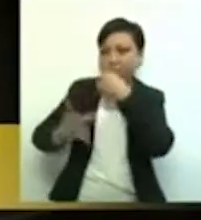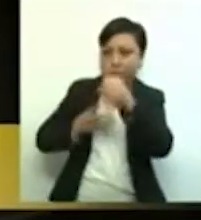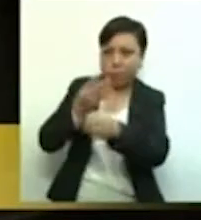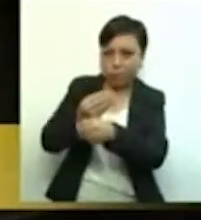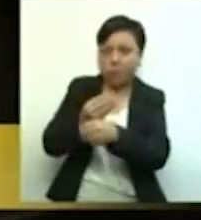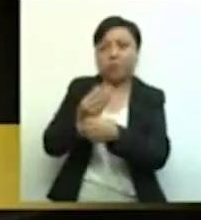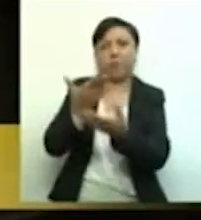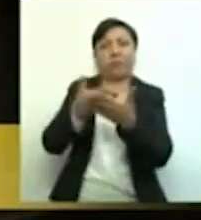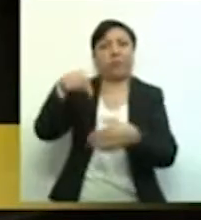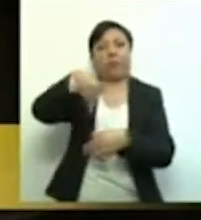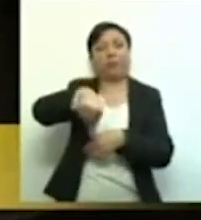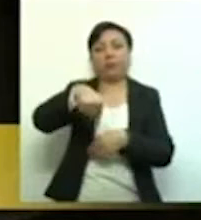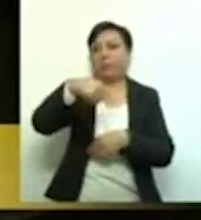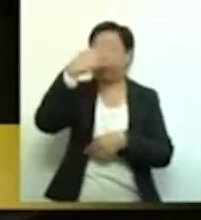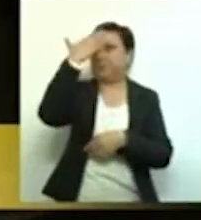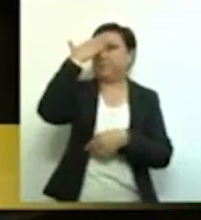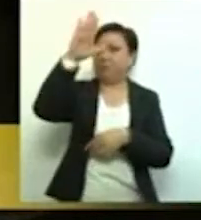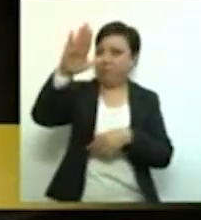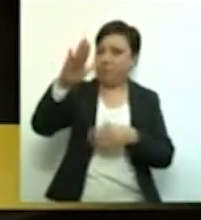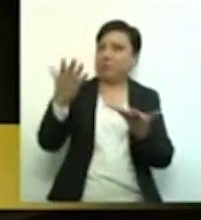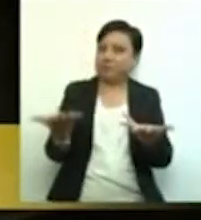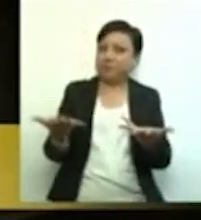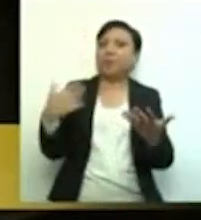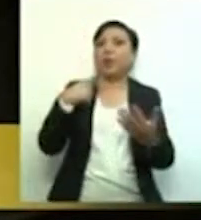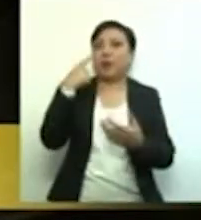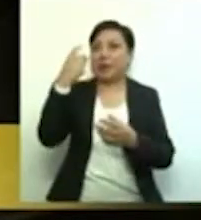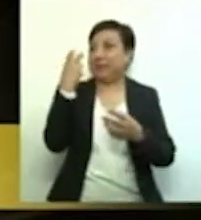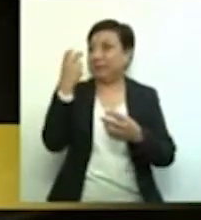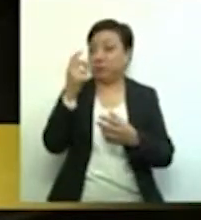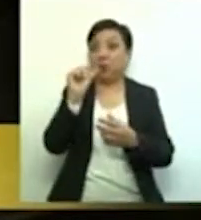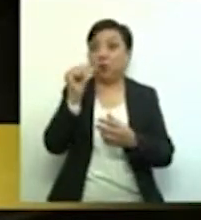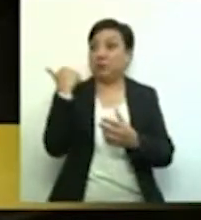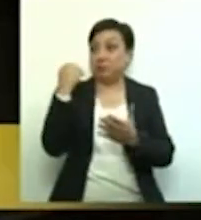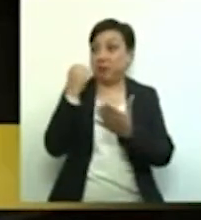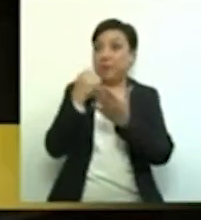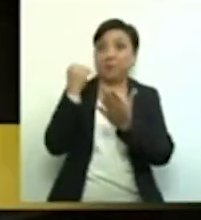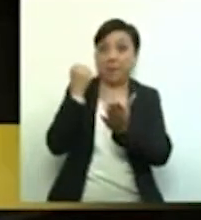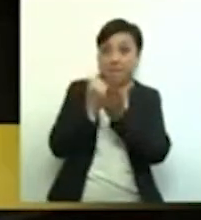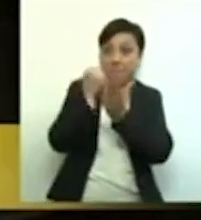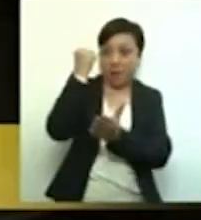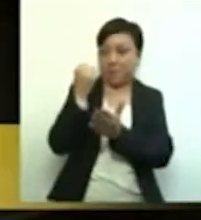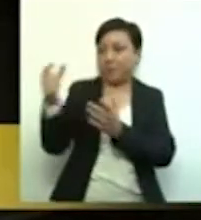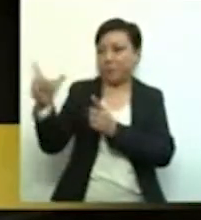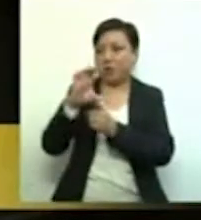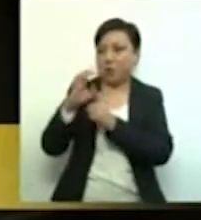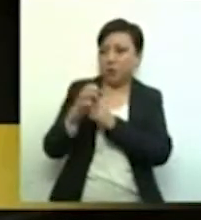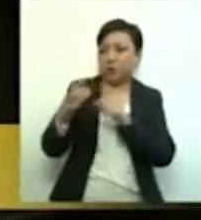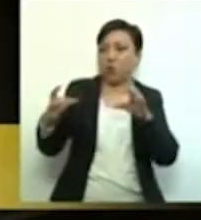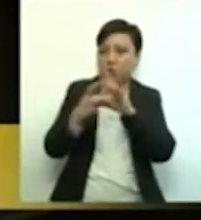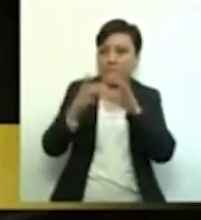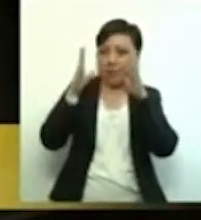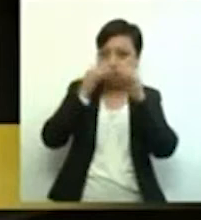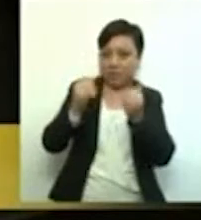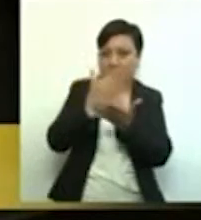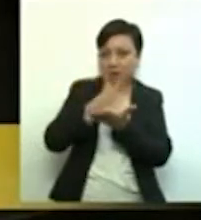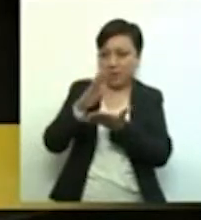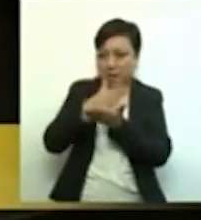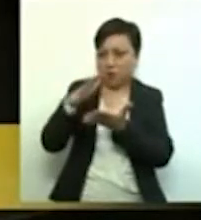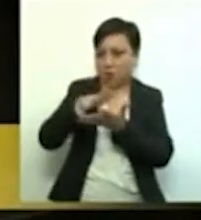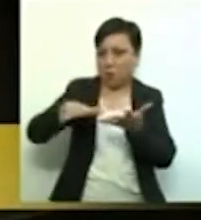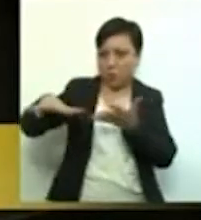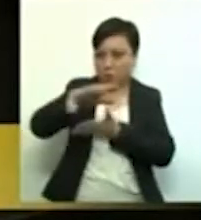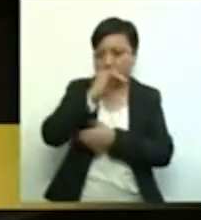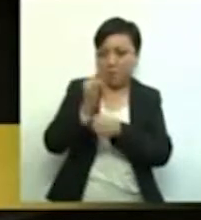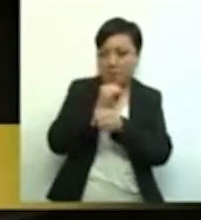En este sentido, consideramos que el dictamen que nos presentan a discusión las Comisiones Unidas de Hacienda y Crédito Público y de Estudio